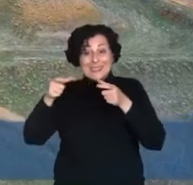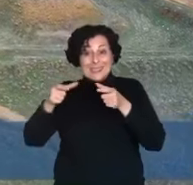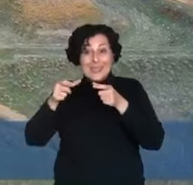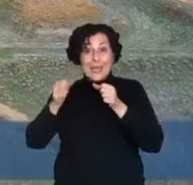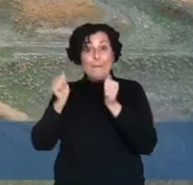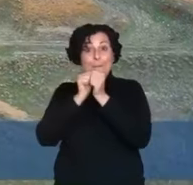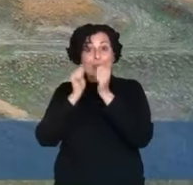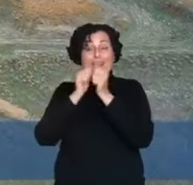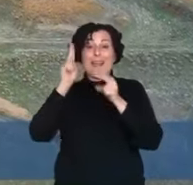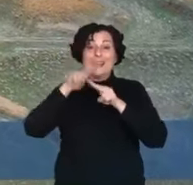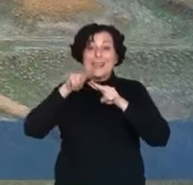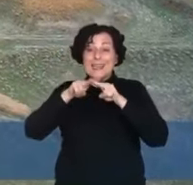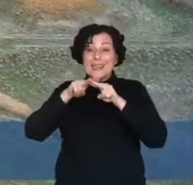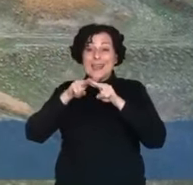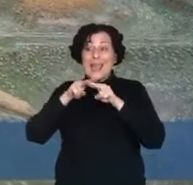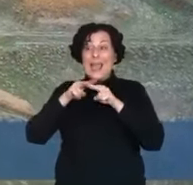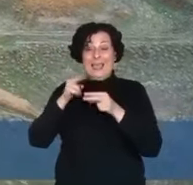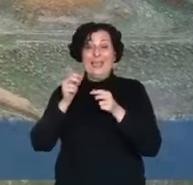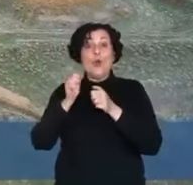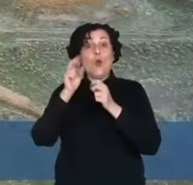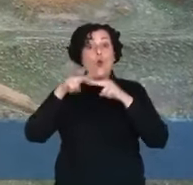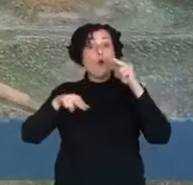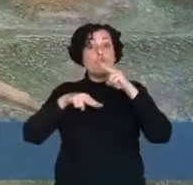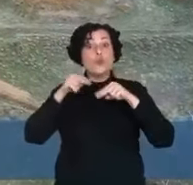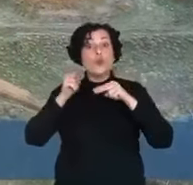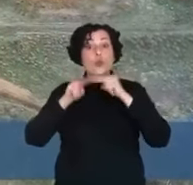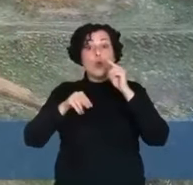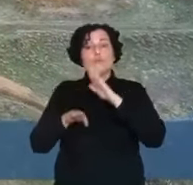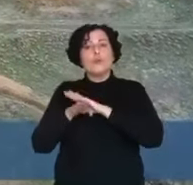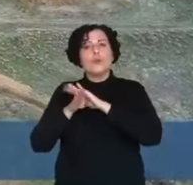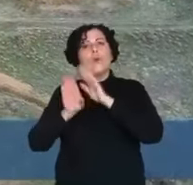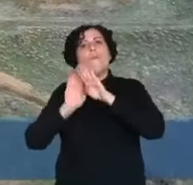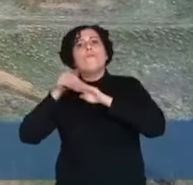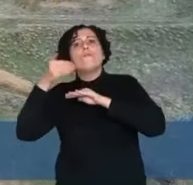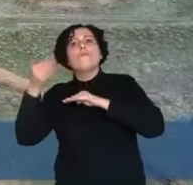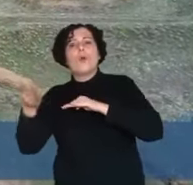está cubierta por placas de pizarra y sale fuera de los límites del fuerte.